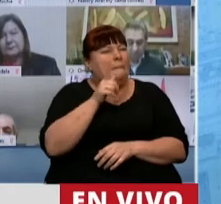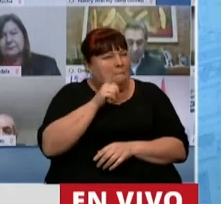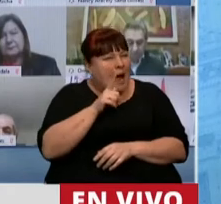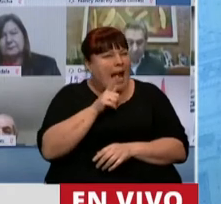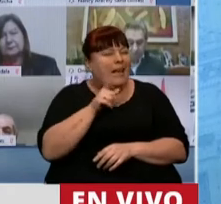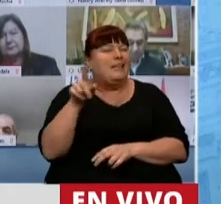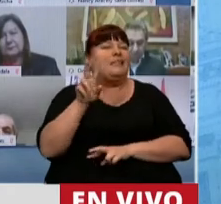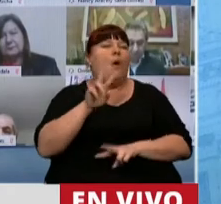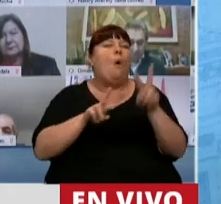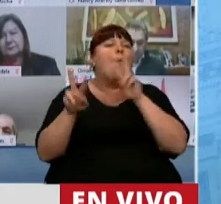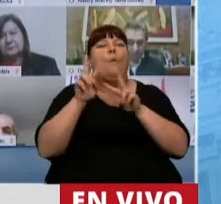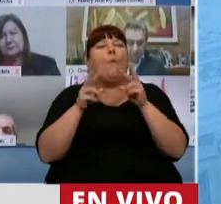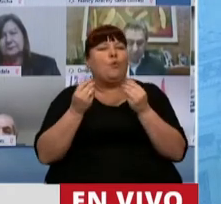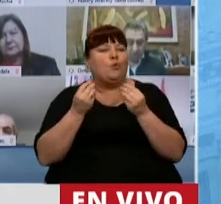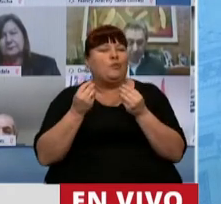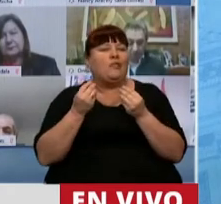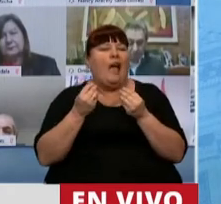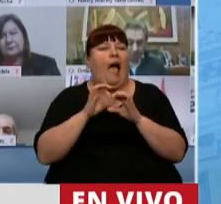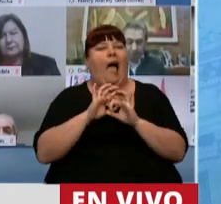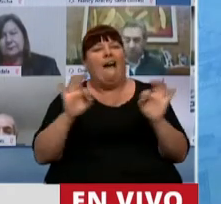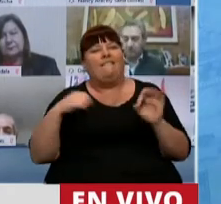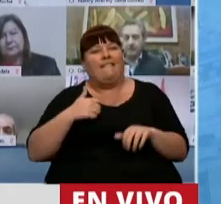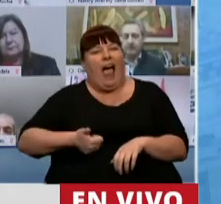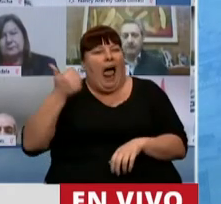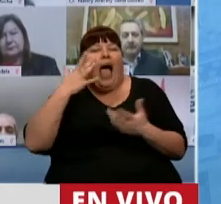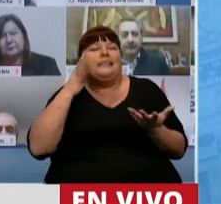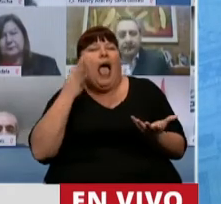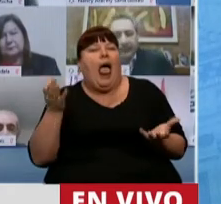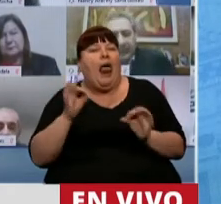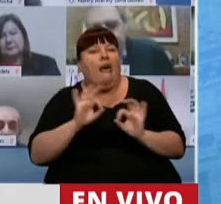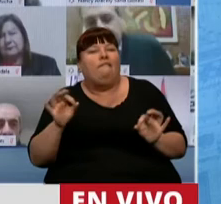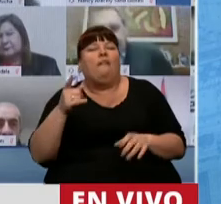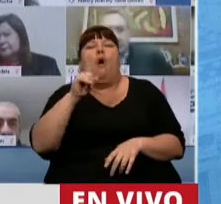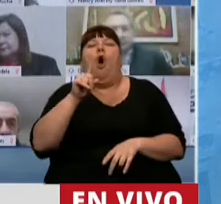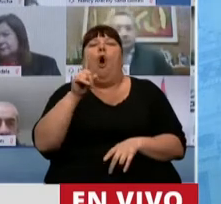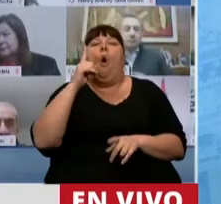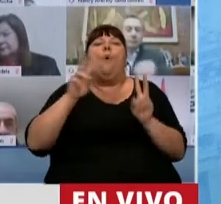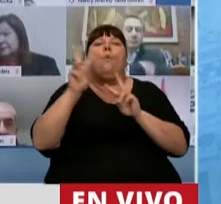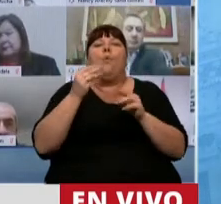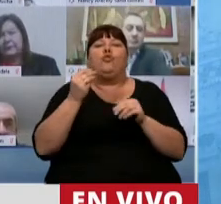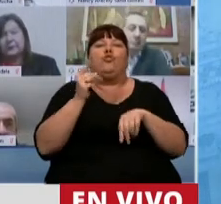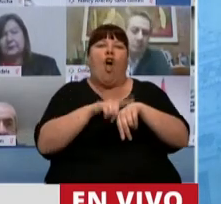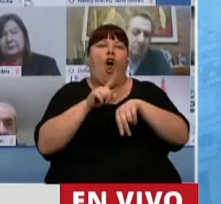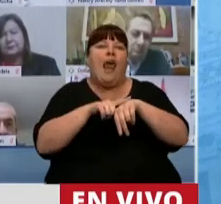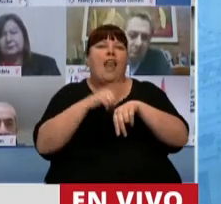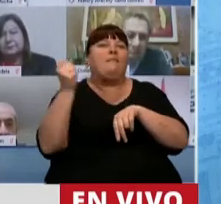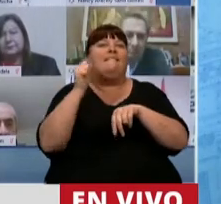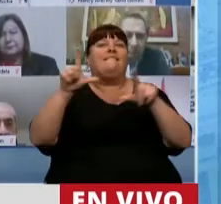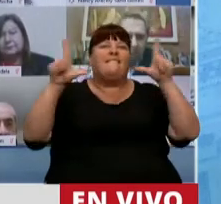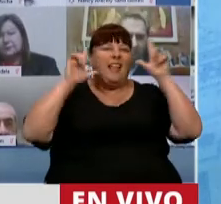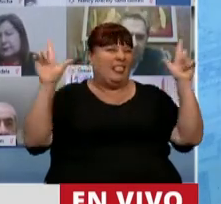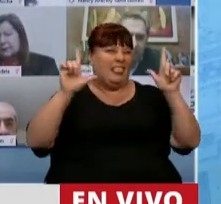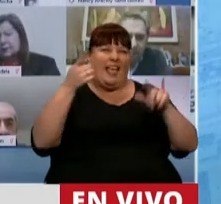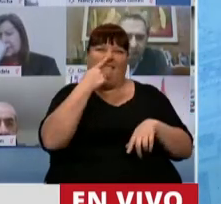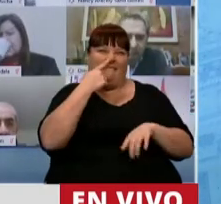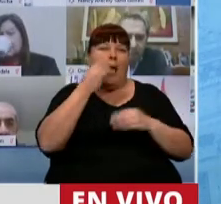estamos buscando sacar un rédito? ¿No será que estamos tratando de ocupar los horarios centrales de la